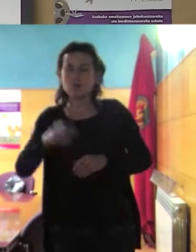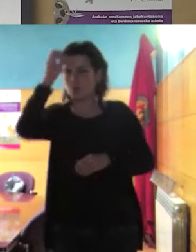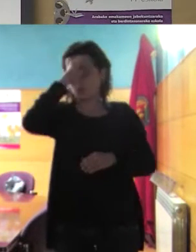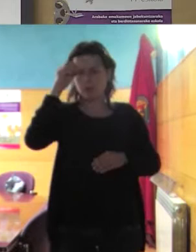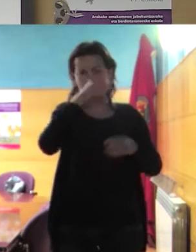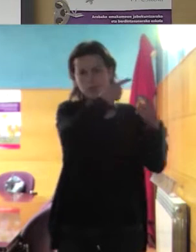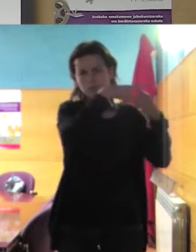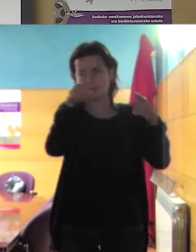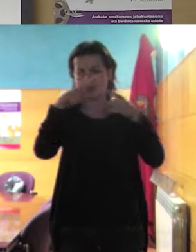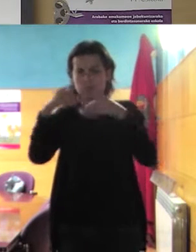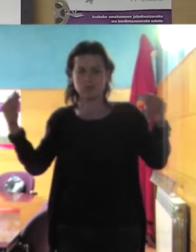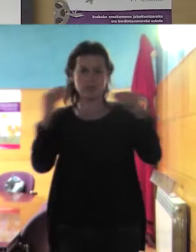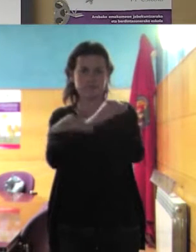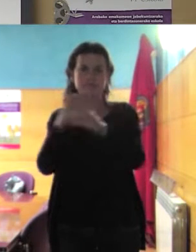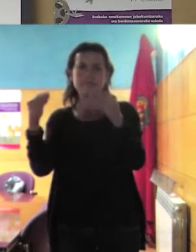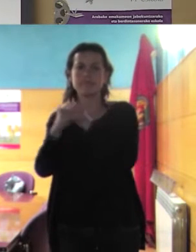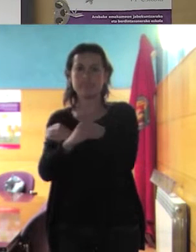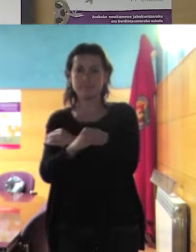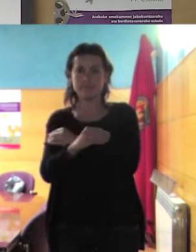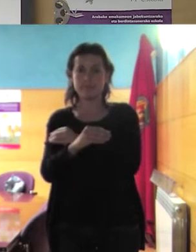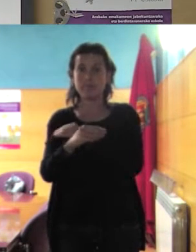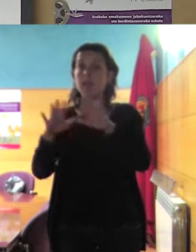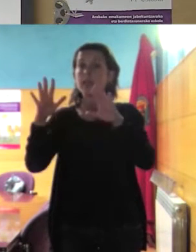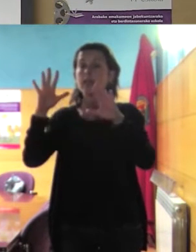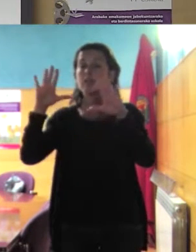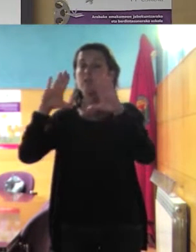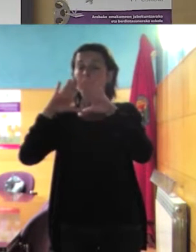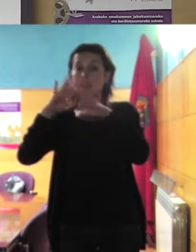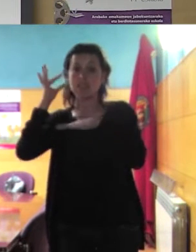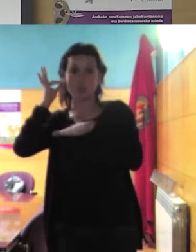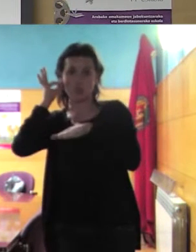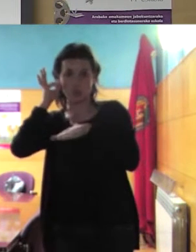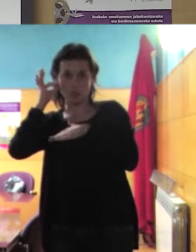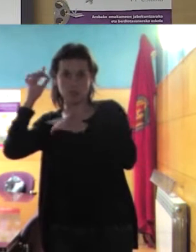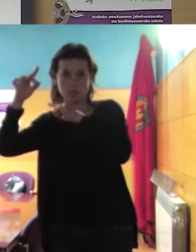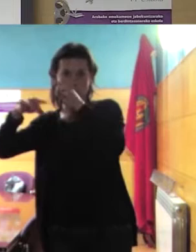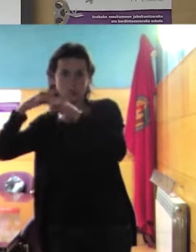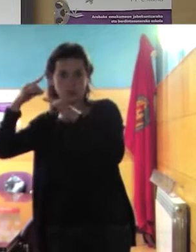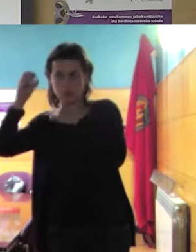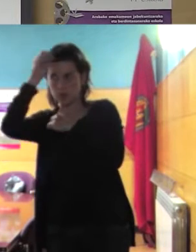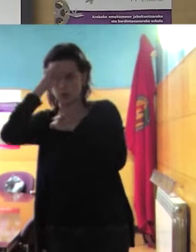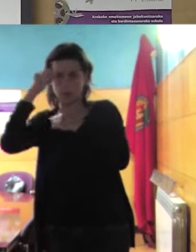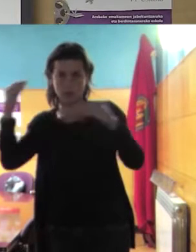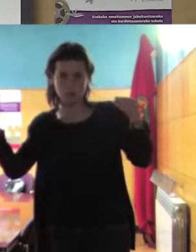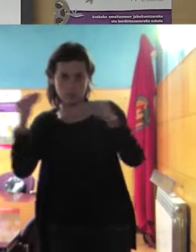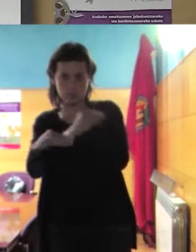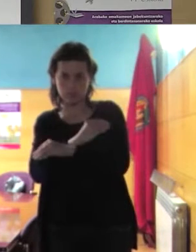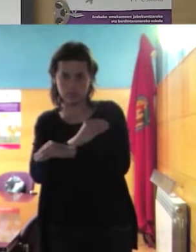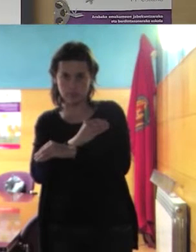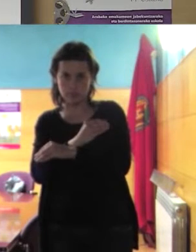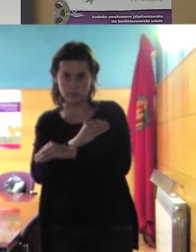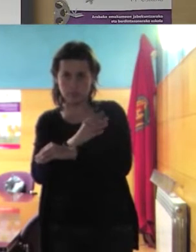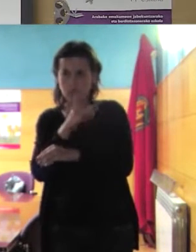también las feministas de cultura musulmana de origen de cultura de origen musulmana sean ahora